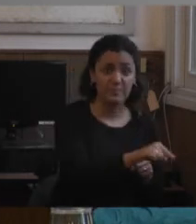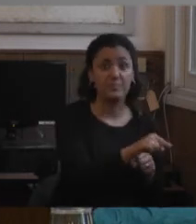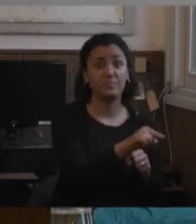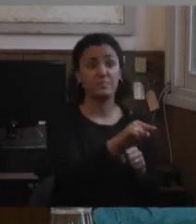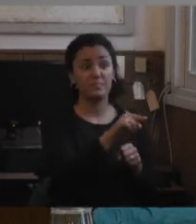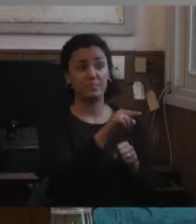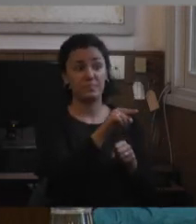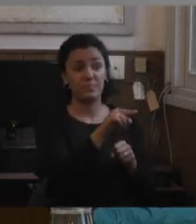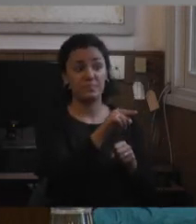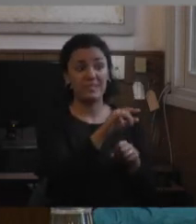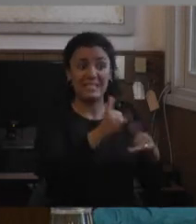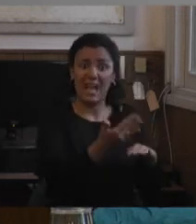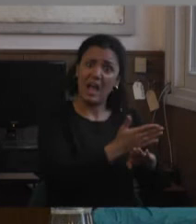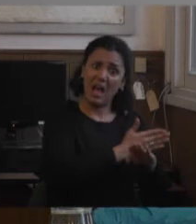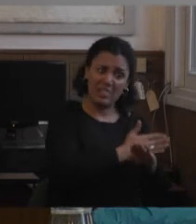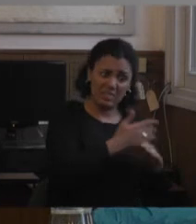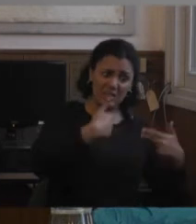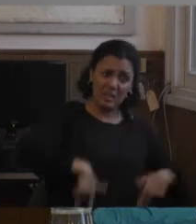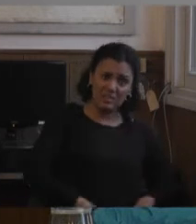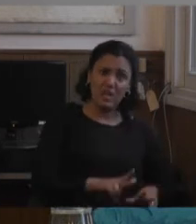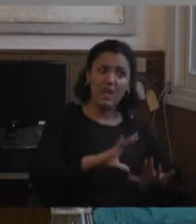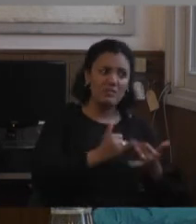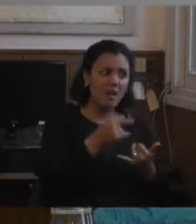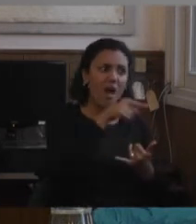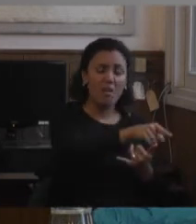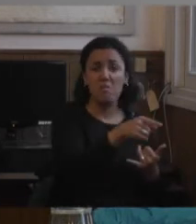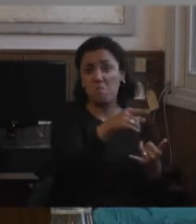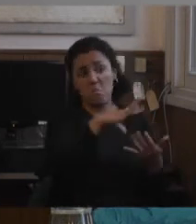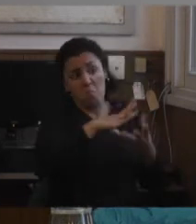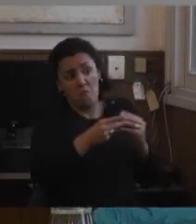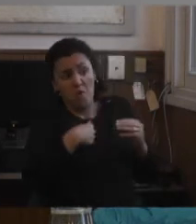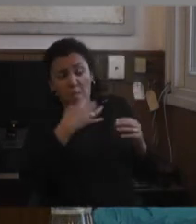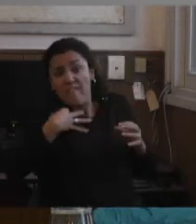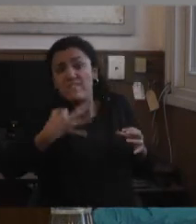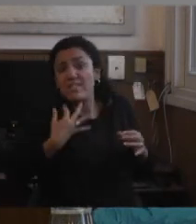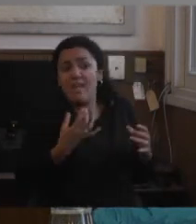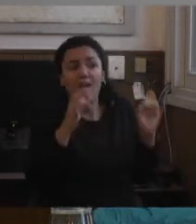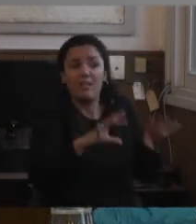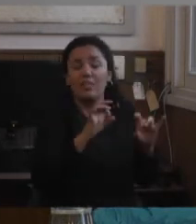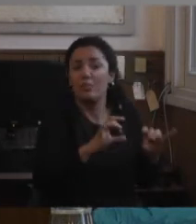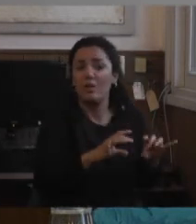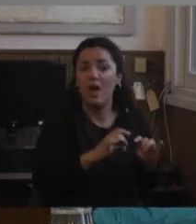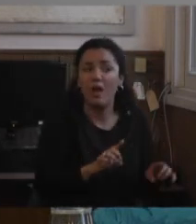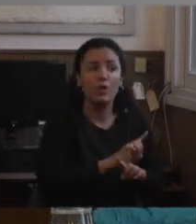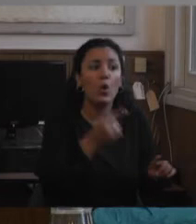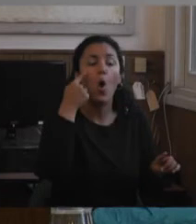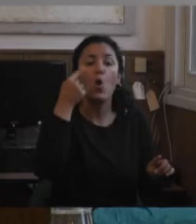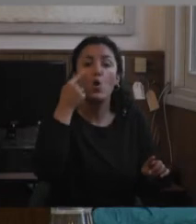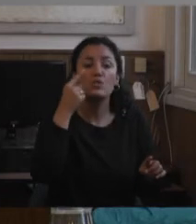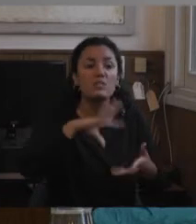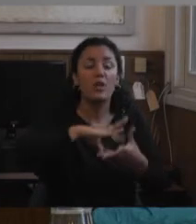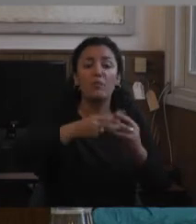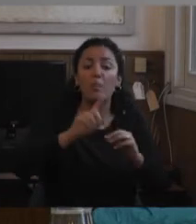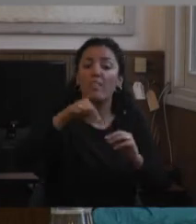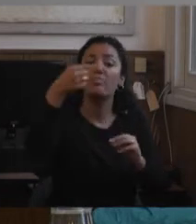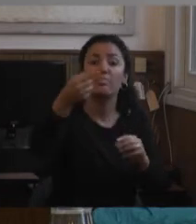era porque habían nacido así, que para esas personas es lo natural vivir así, nunca tuvieron otra cosa para conocer otra forma de transitar